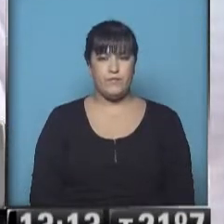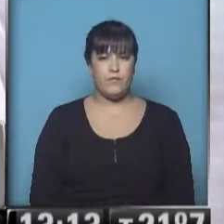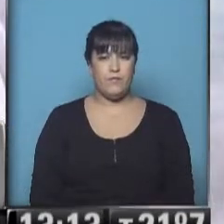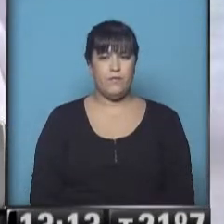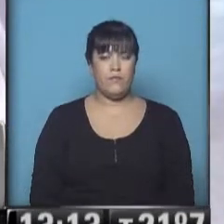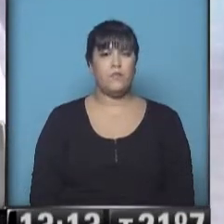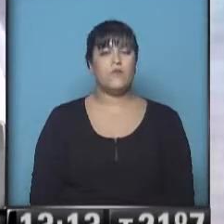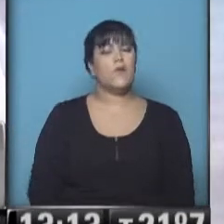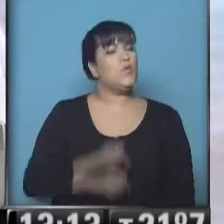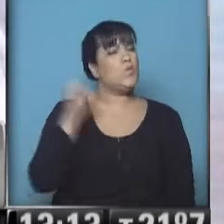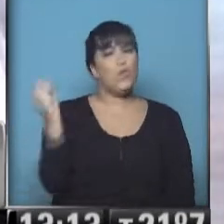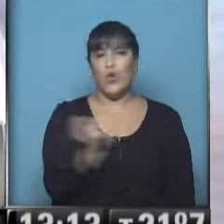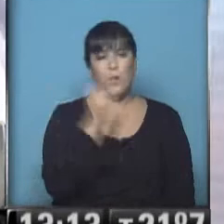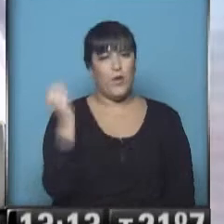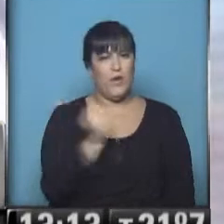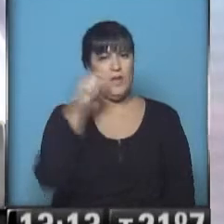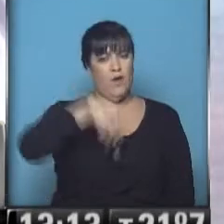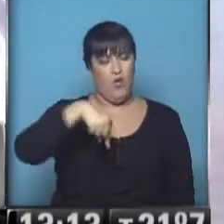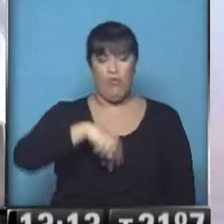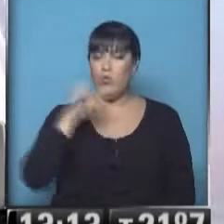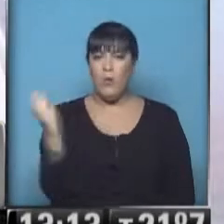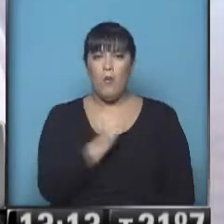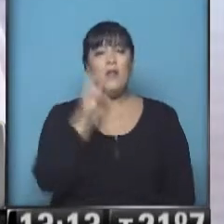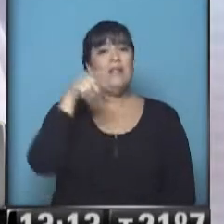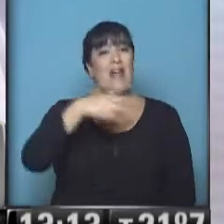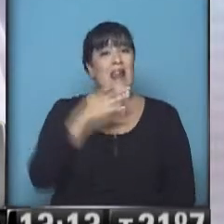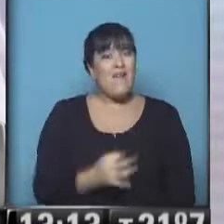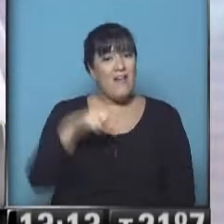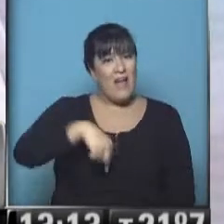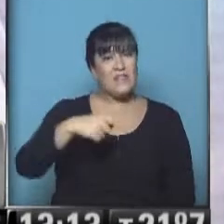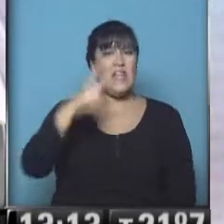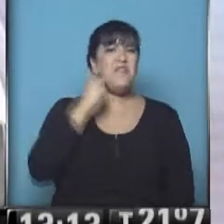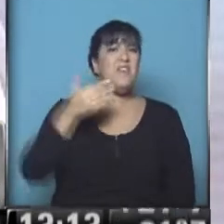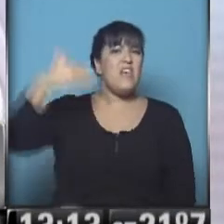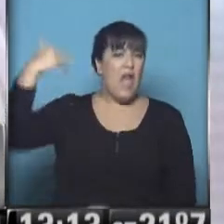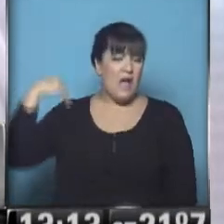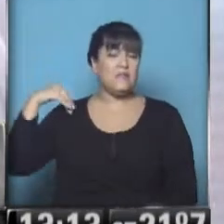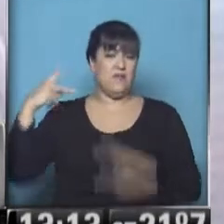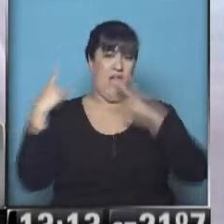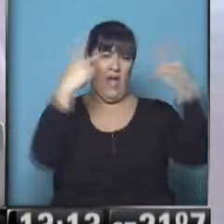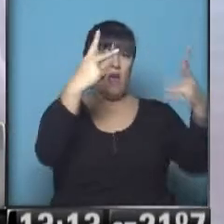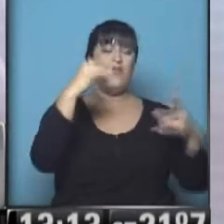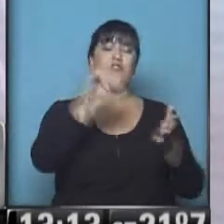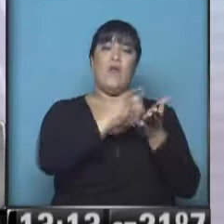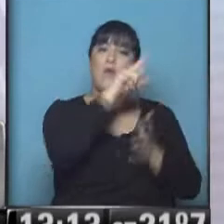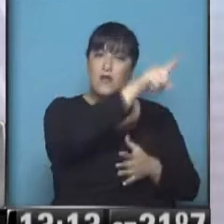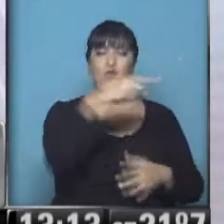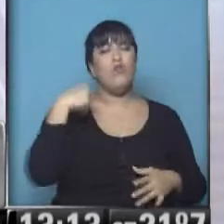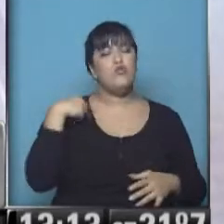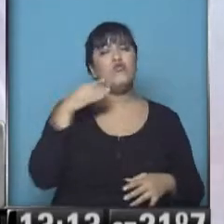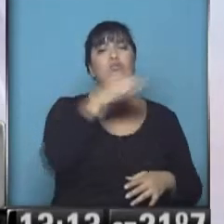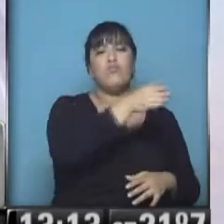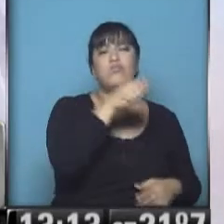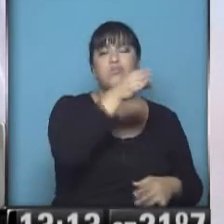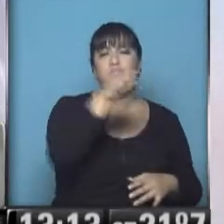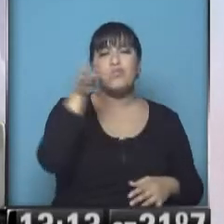Es tan importante porque la verdad nosotros que estamos acá desde hace varios días y hemos recorrido los sectores